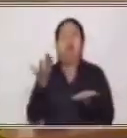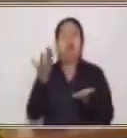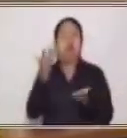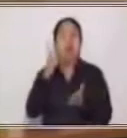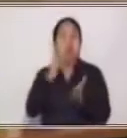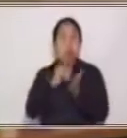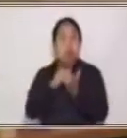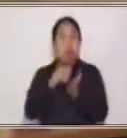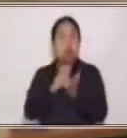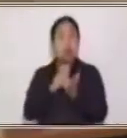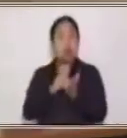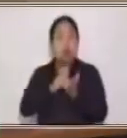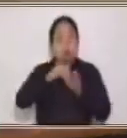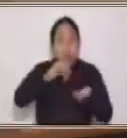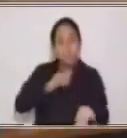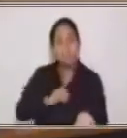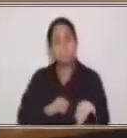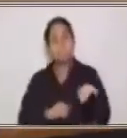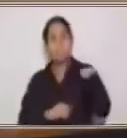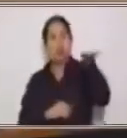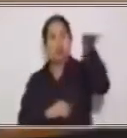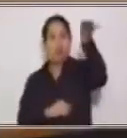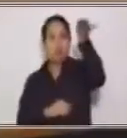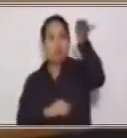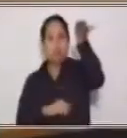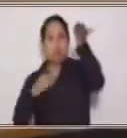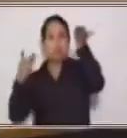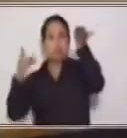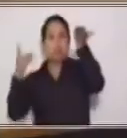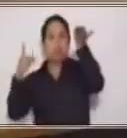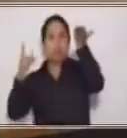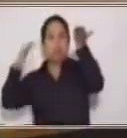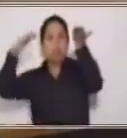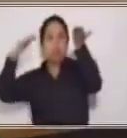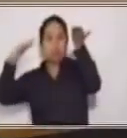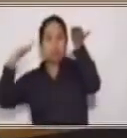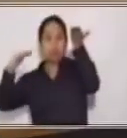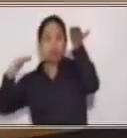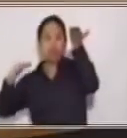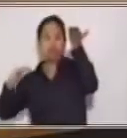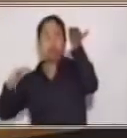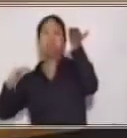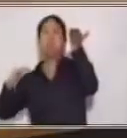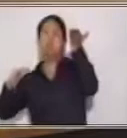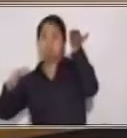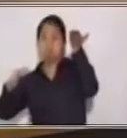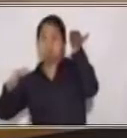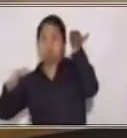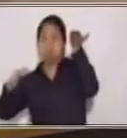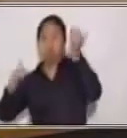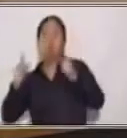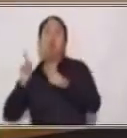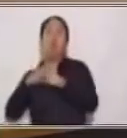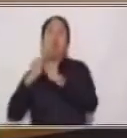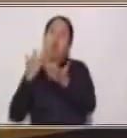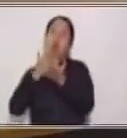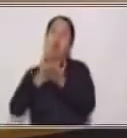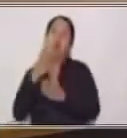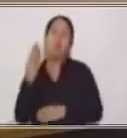más valor que el dólar. ¿Sí? Tenía más valor que el dólar. Al ir a un banco o a una tienda,